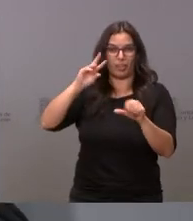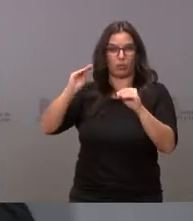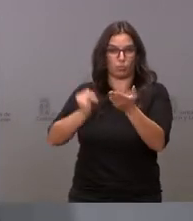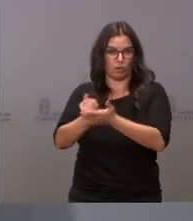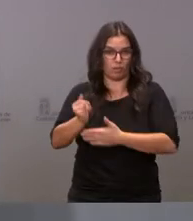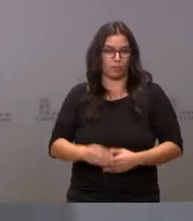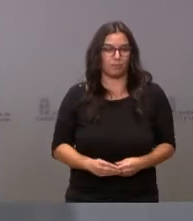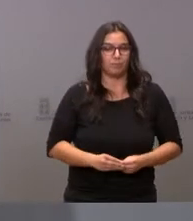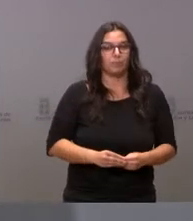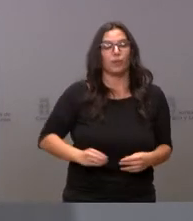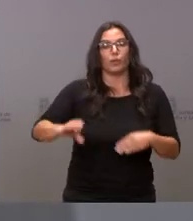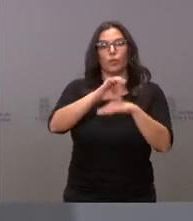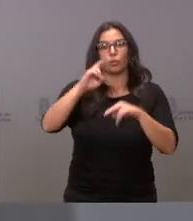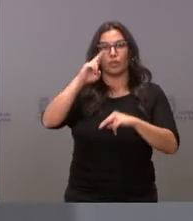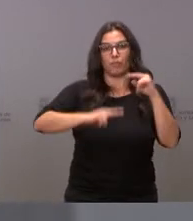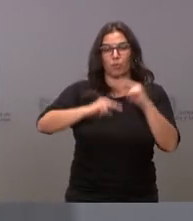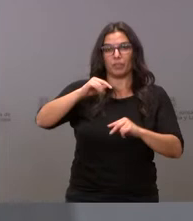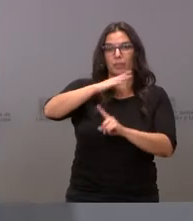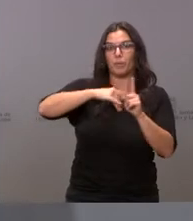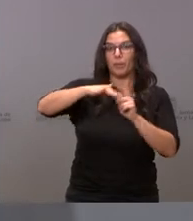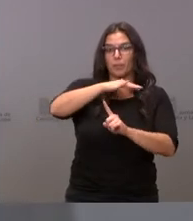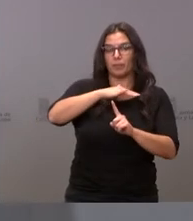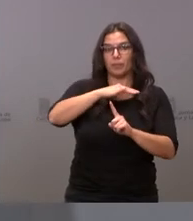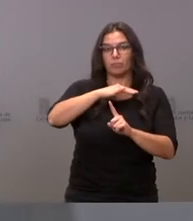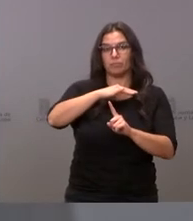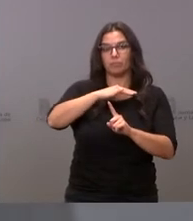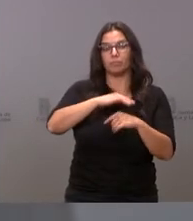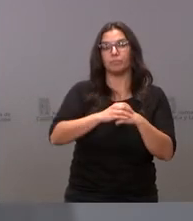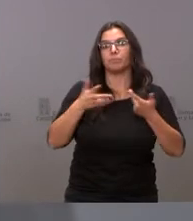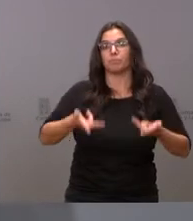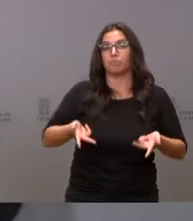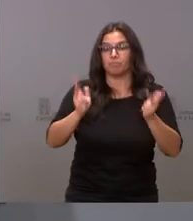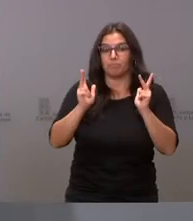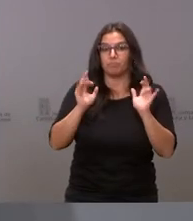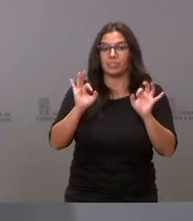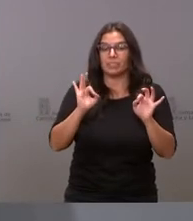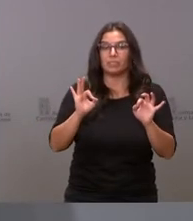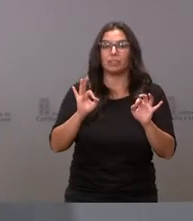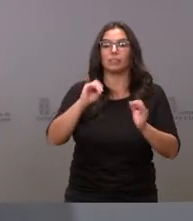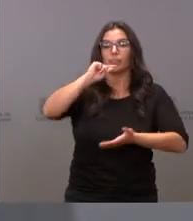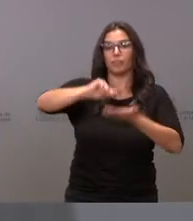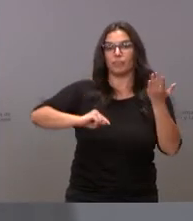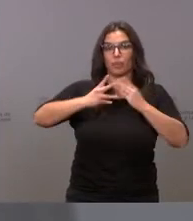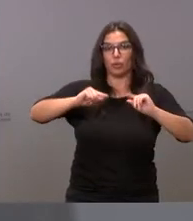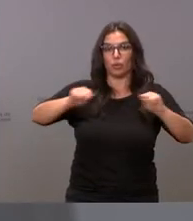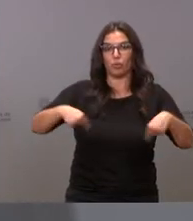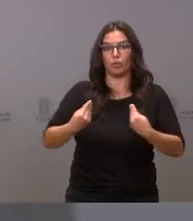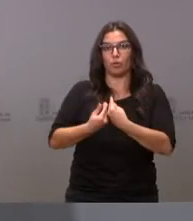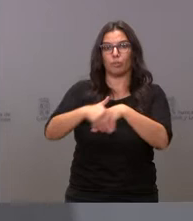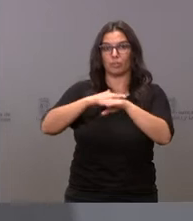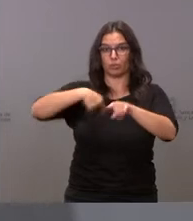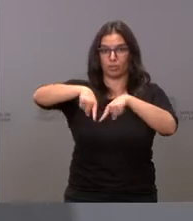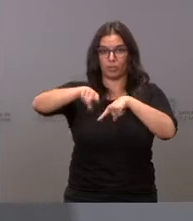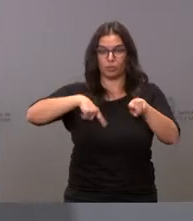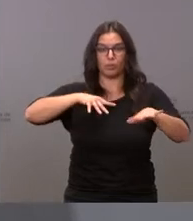Consejería de Fomento y Medio Ambiente autoriza la firma de un convenio con el Ministerio de Transportes,